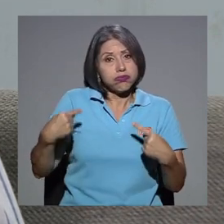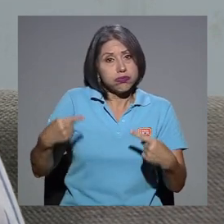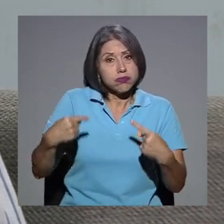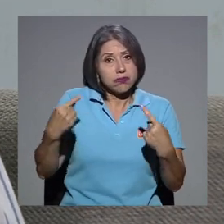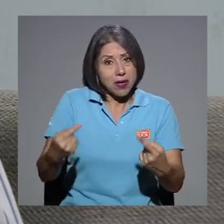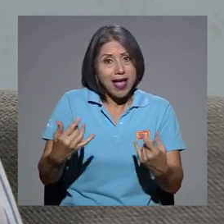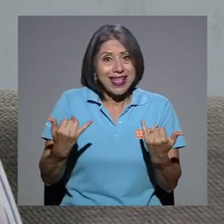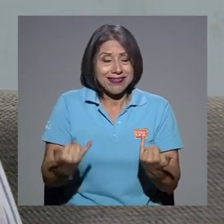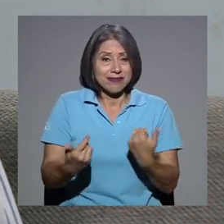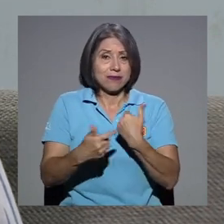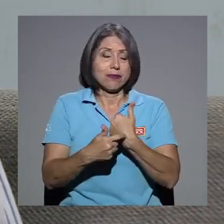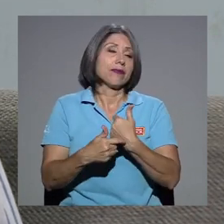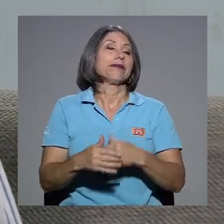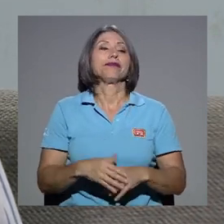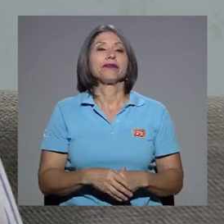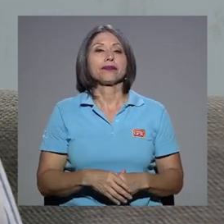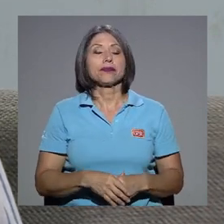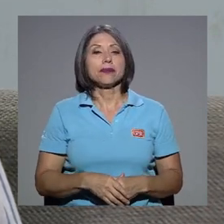hay en este momento.